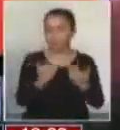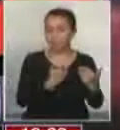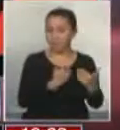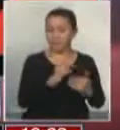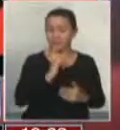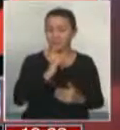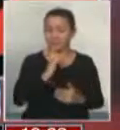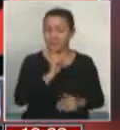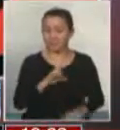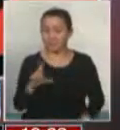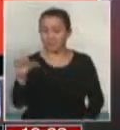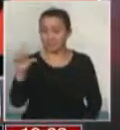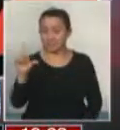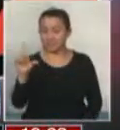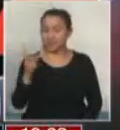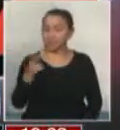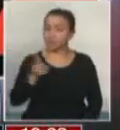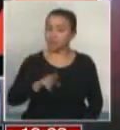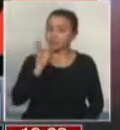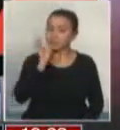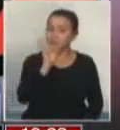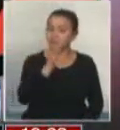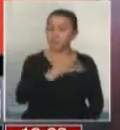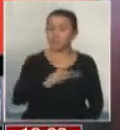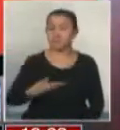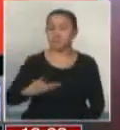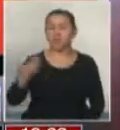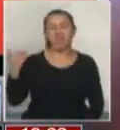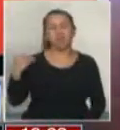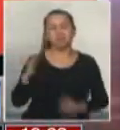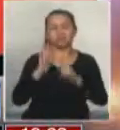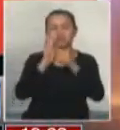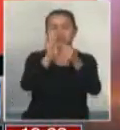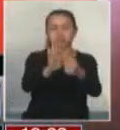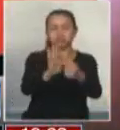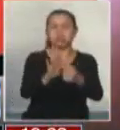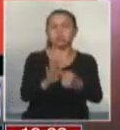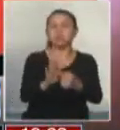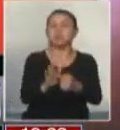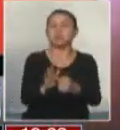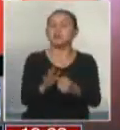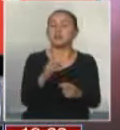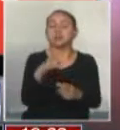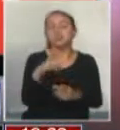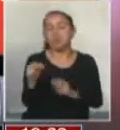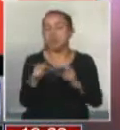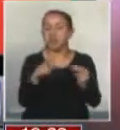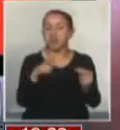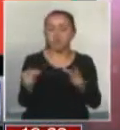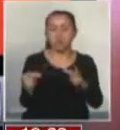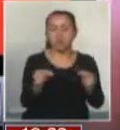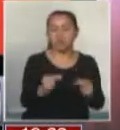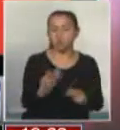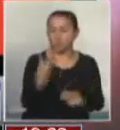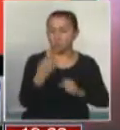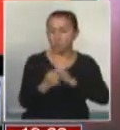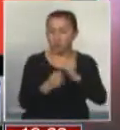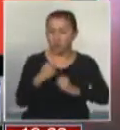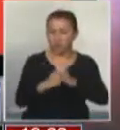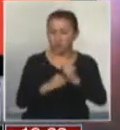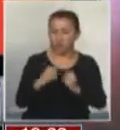ha tenido esta iniciativa. Vuelvo a señalar, cuando la presenté hubo muchas objeciones de lado y lado. Pero pasaron cuatro años.